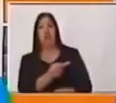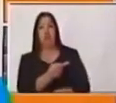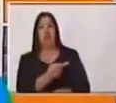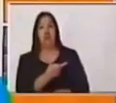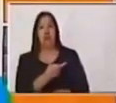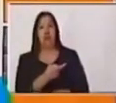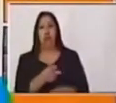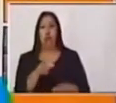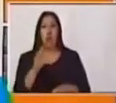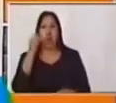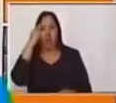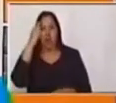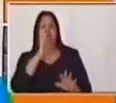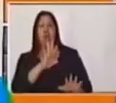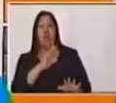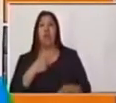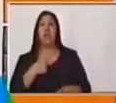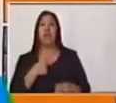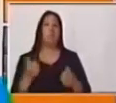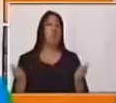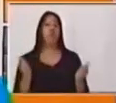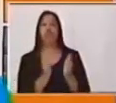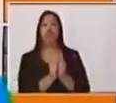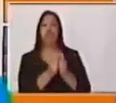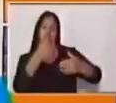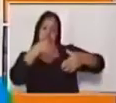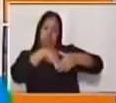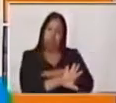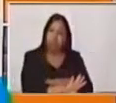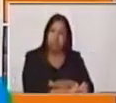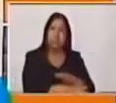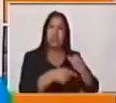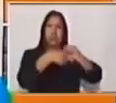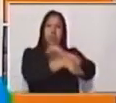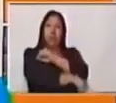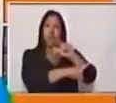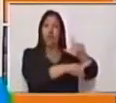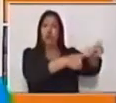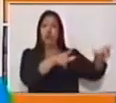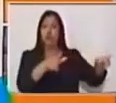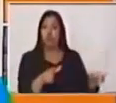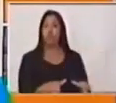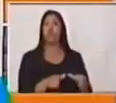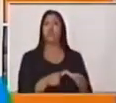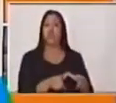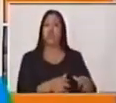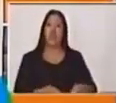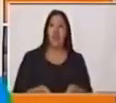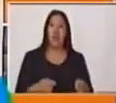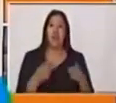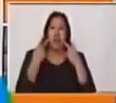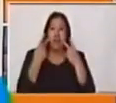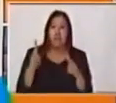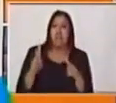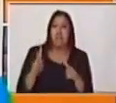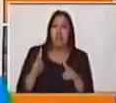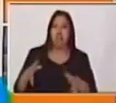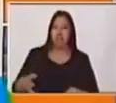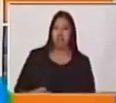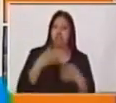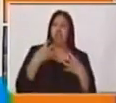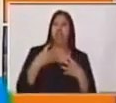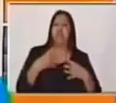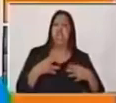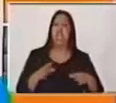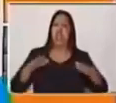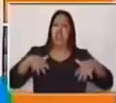entró a las aguas para morir junto a su amado. Cuando los ríos se dieron cuenta de lo que pasaba, se enfurecieron aún más